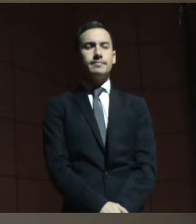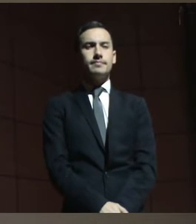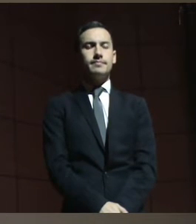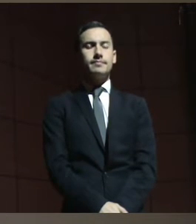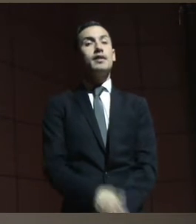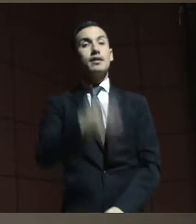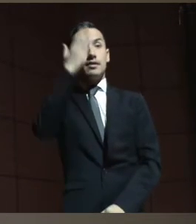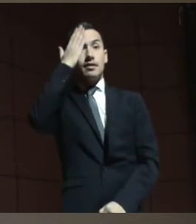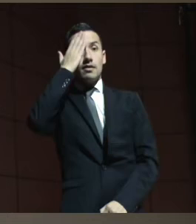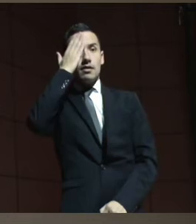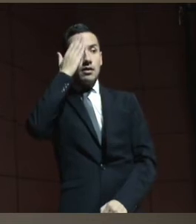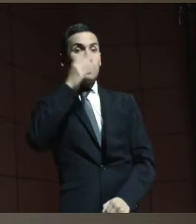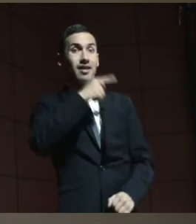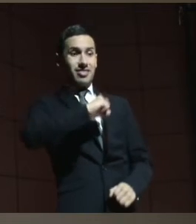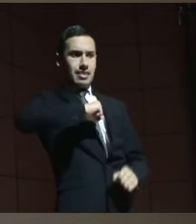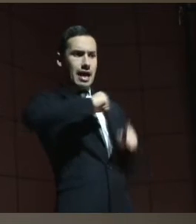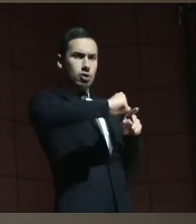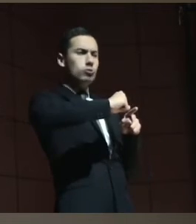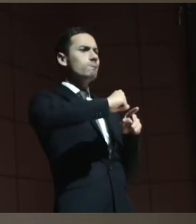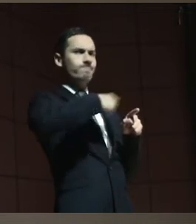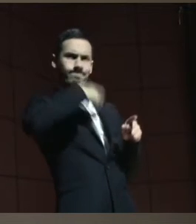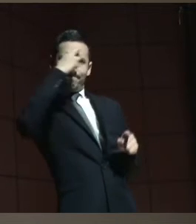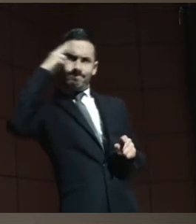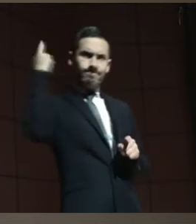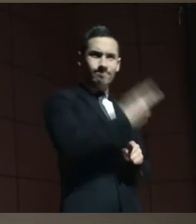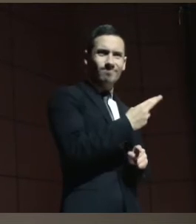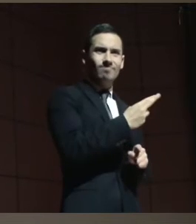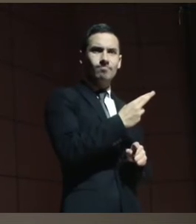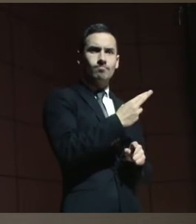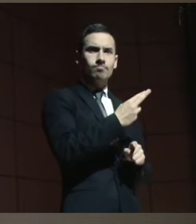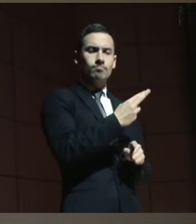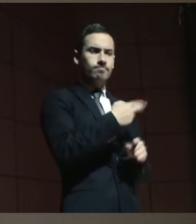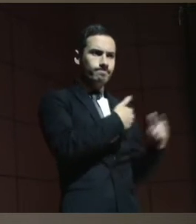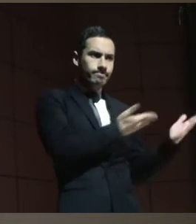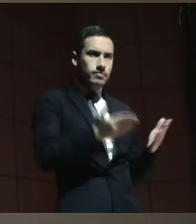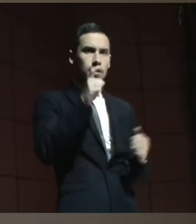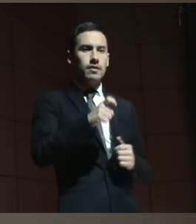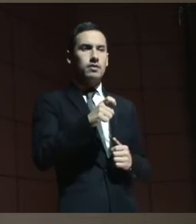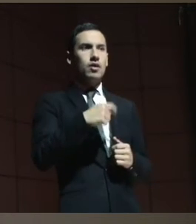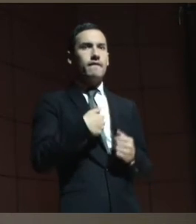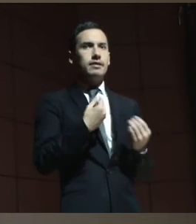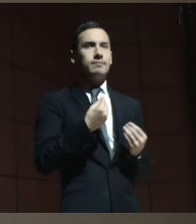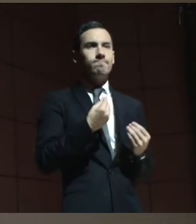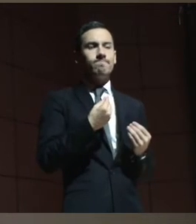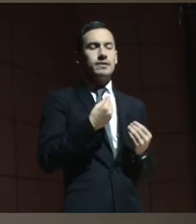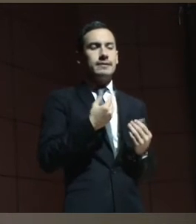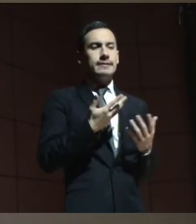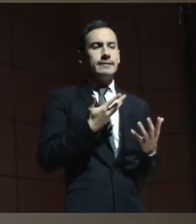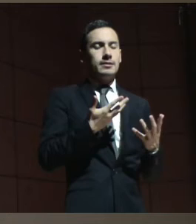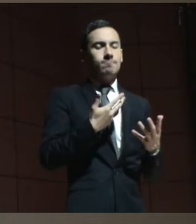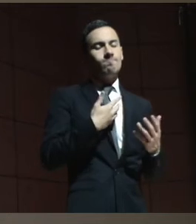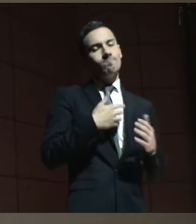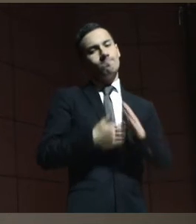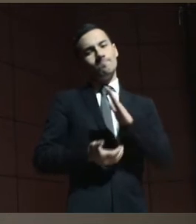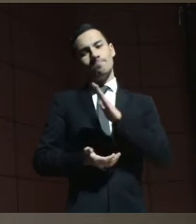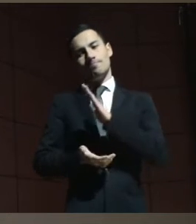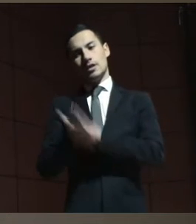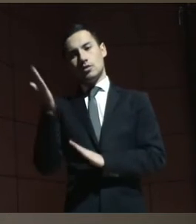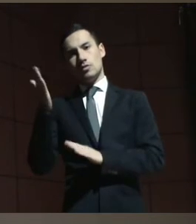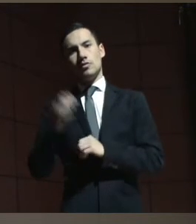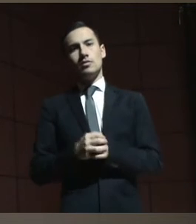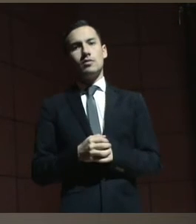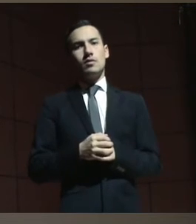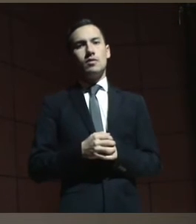restitución de derechos, fue irnos. Y digo irnos porque